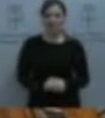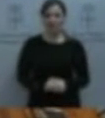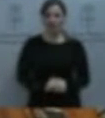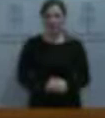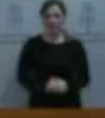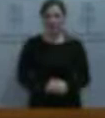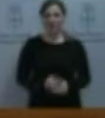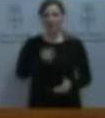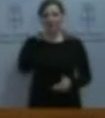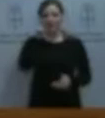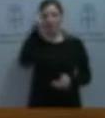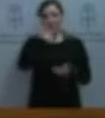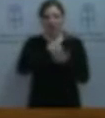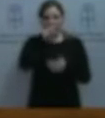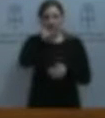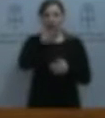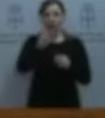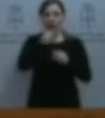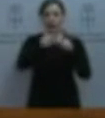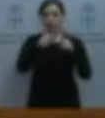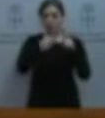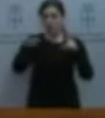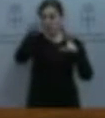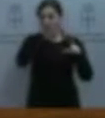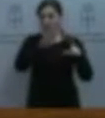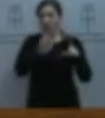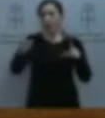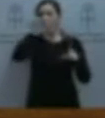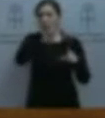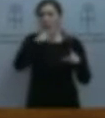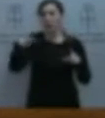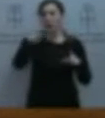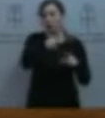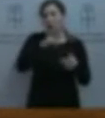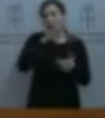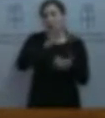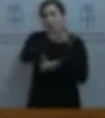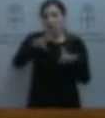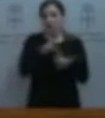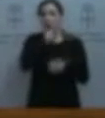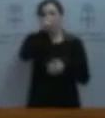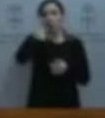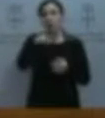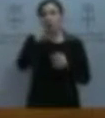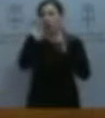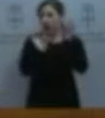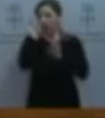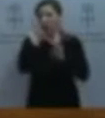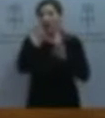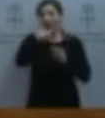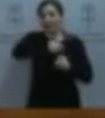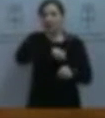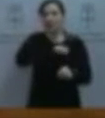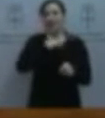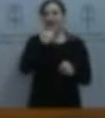Solo en 2012, y mientras la media de recorte en Europa con motivo de la crisis era del 1%, en España se llegaba casi al 7%.